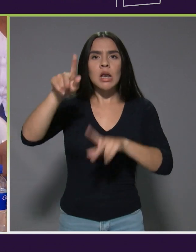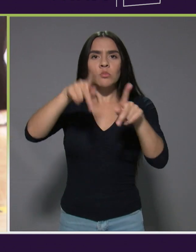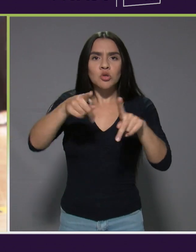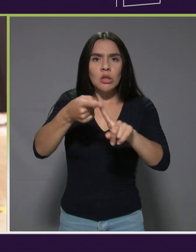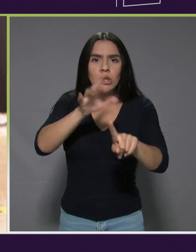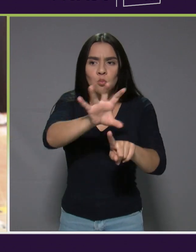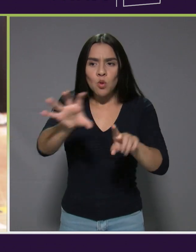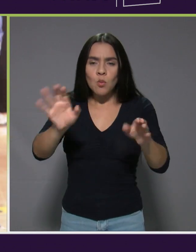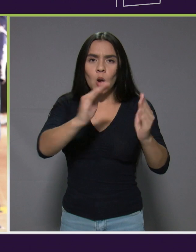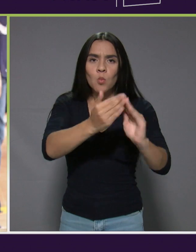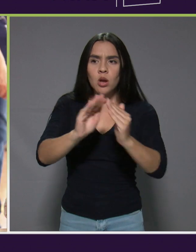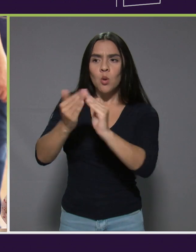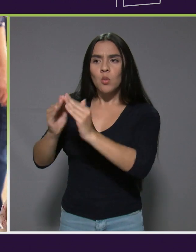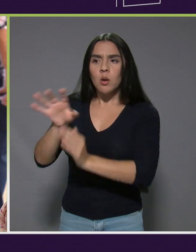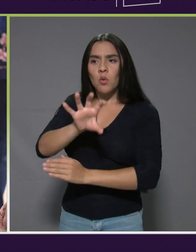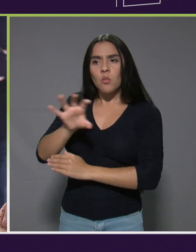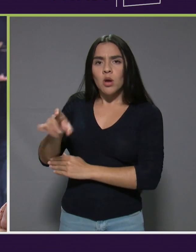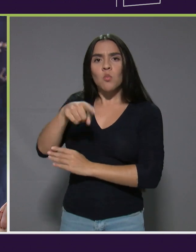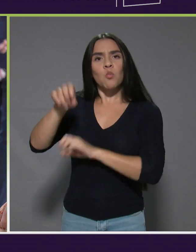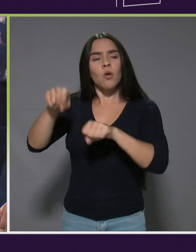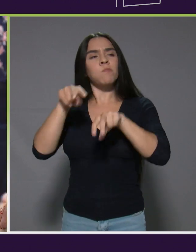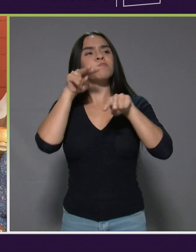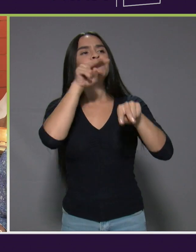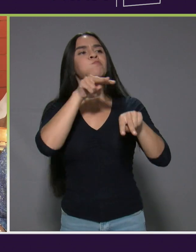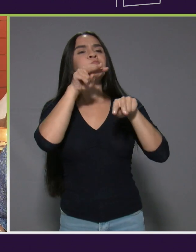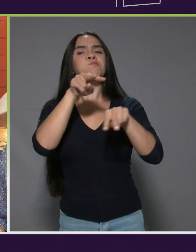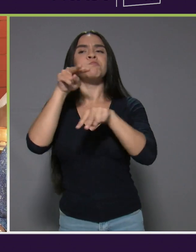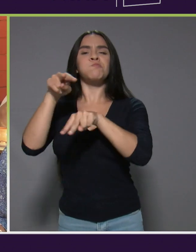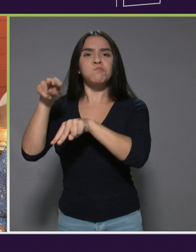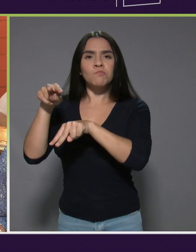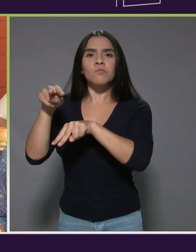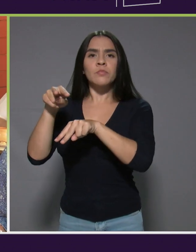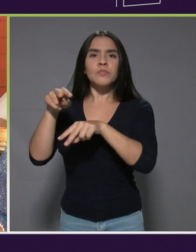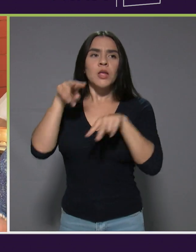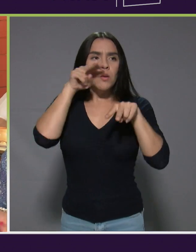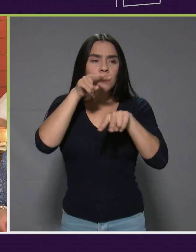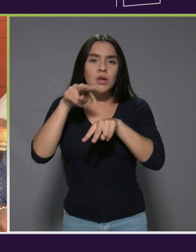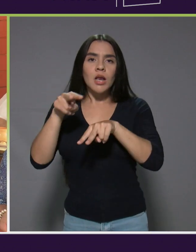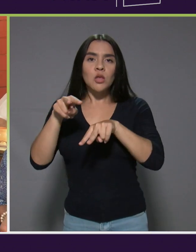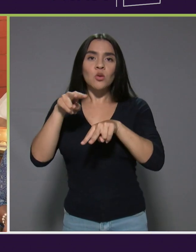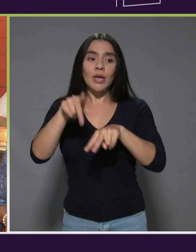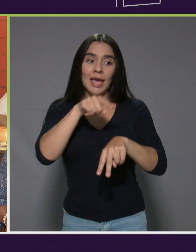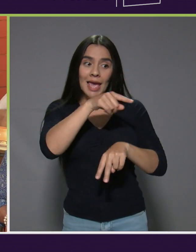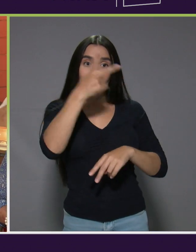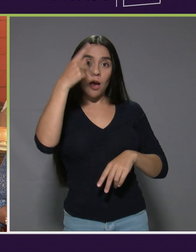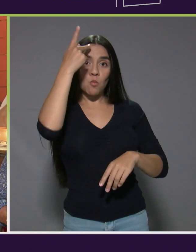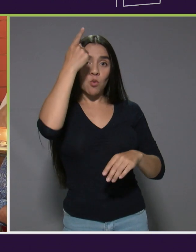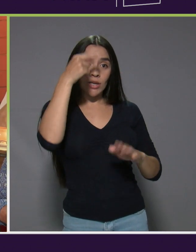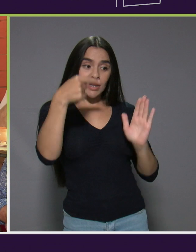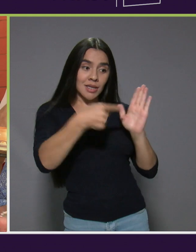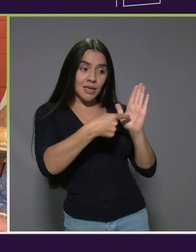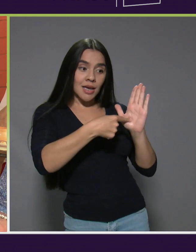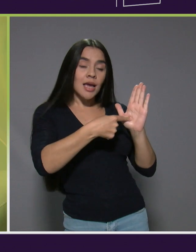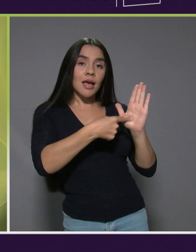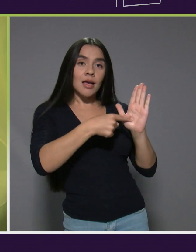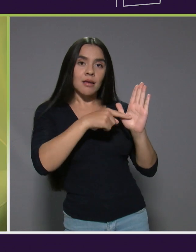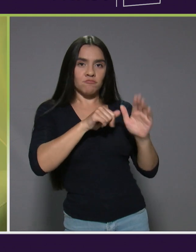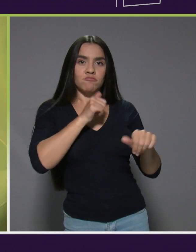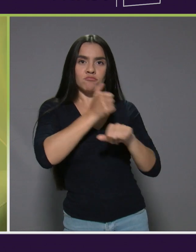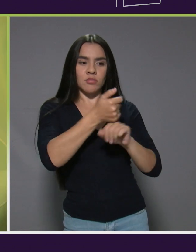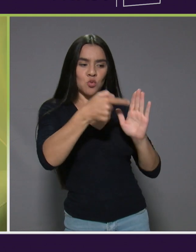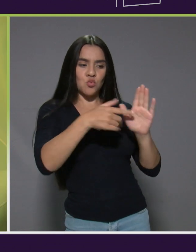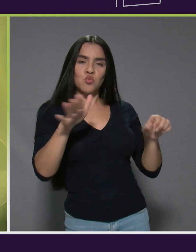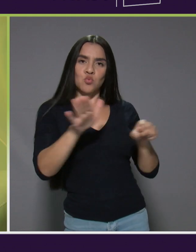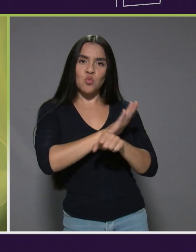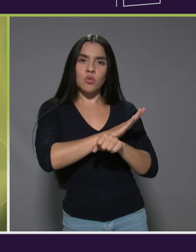comunidades podemos ir vigilando, ¿verdad?, que lo que establece esta política muy completa, pues se